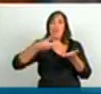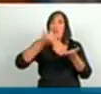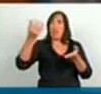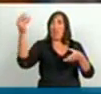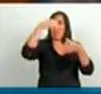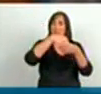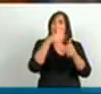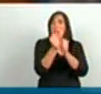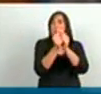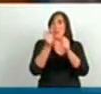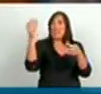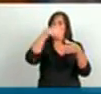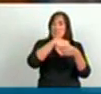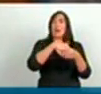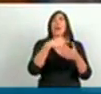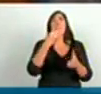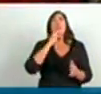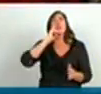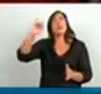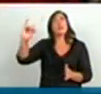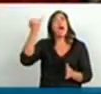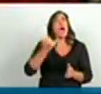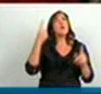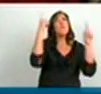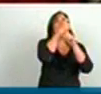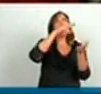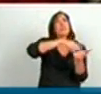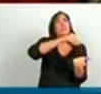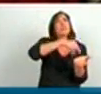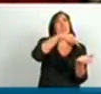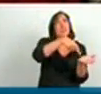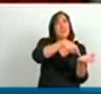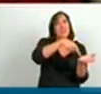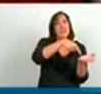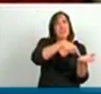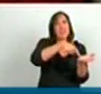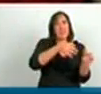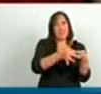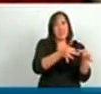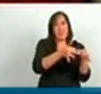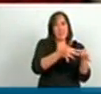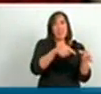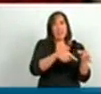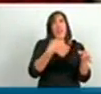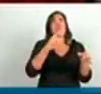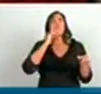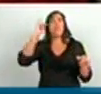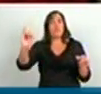todas aquellas cuestiones que son litigiosas al momento de comprar acciones de las empresas. Pero además,